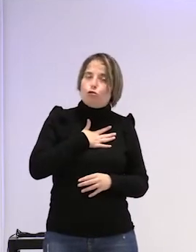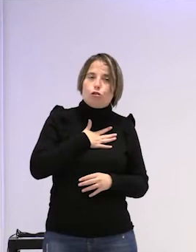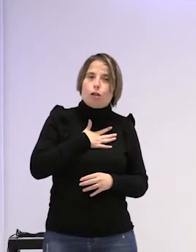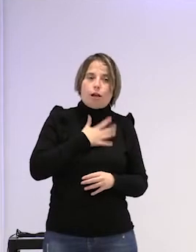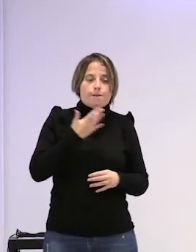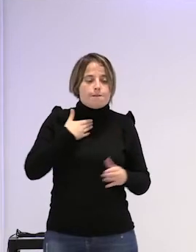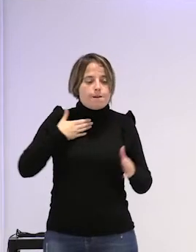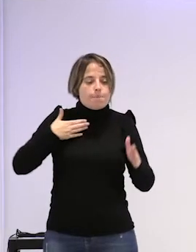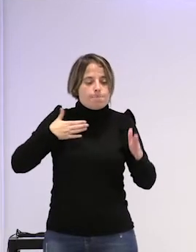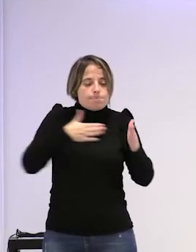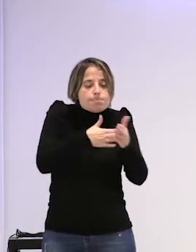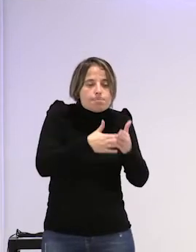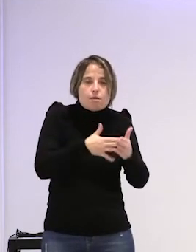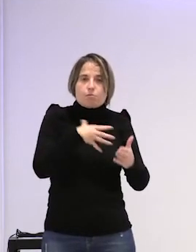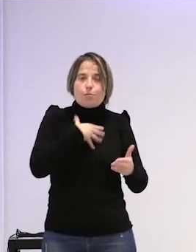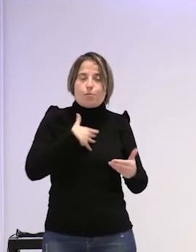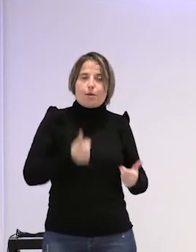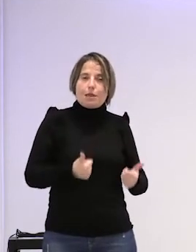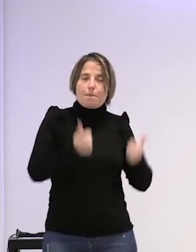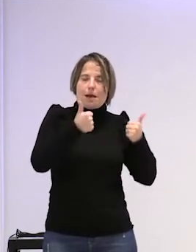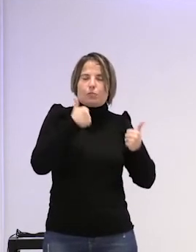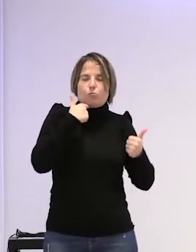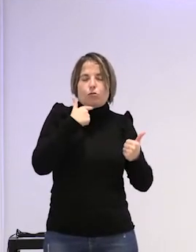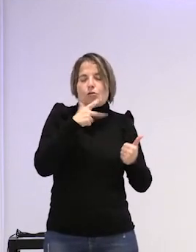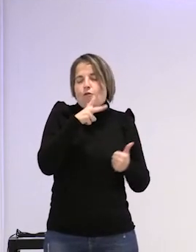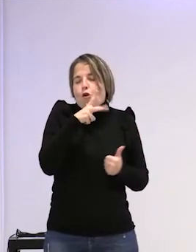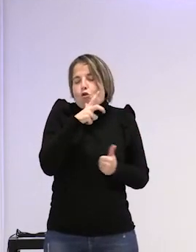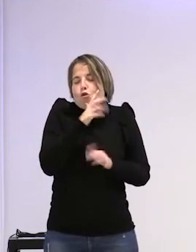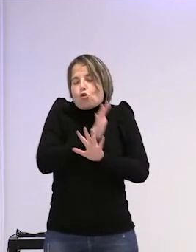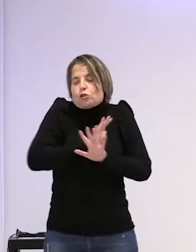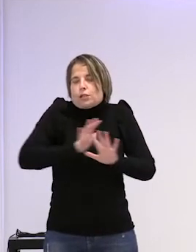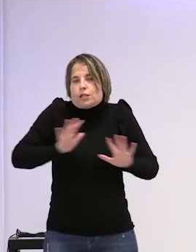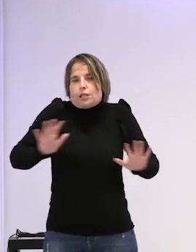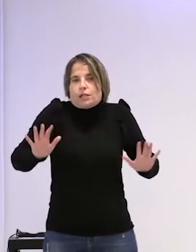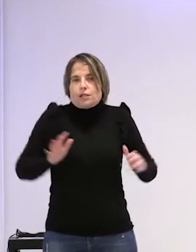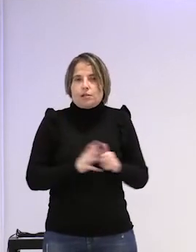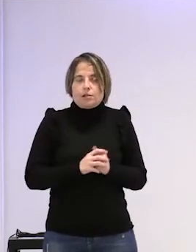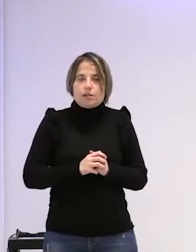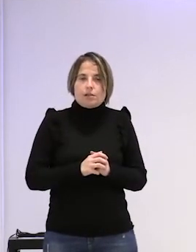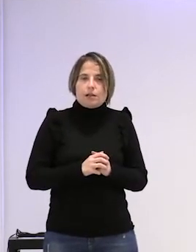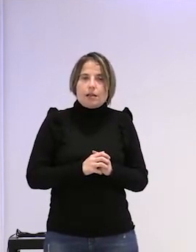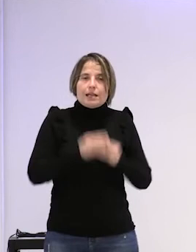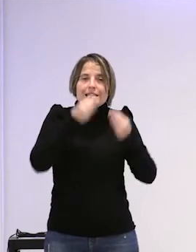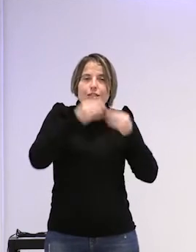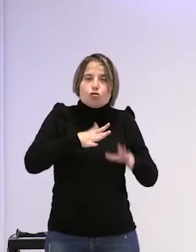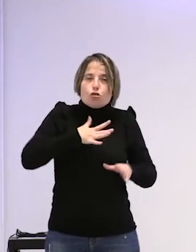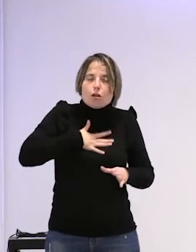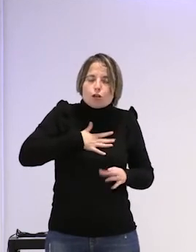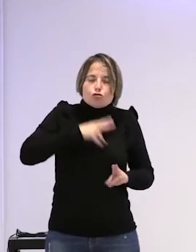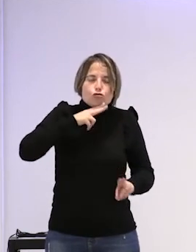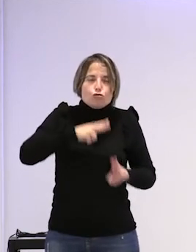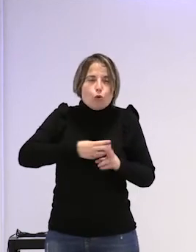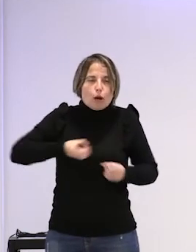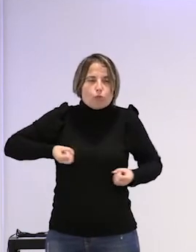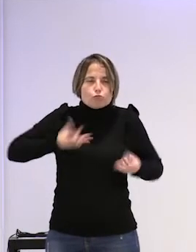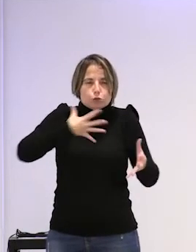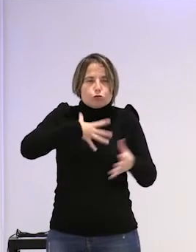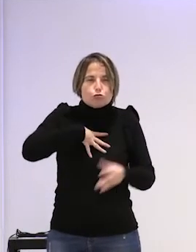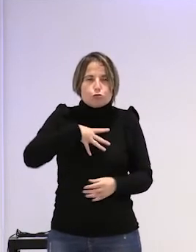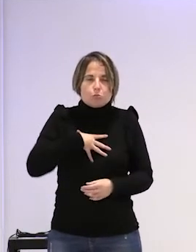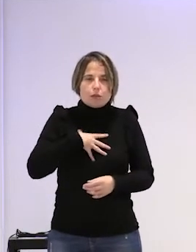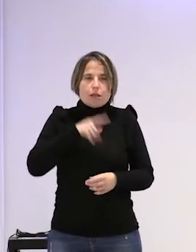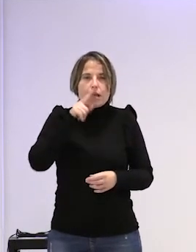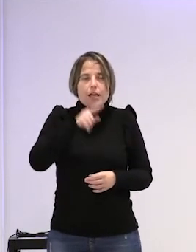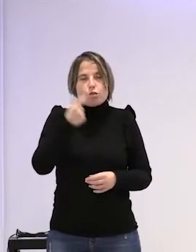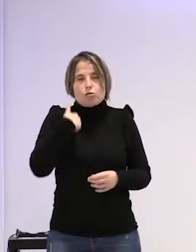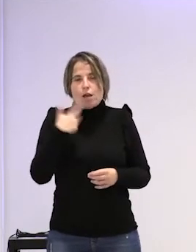traspasar nuestra propia historia porque es tan horrorosa es tan horrible que no la podemos traspasar que se va a